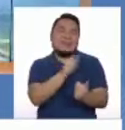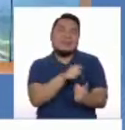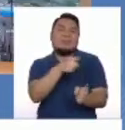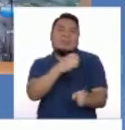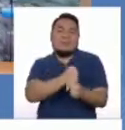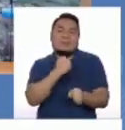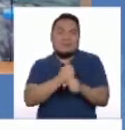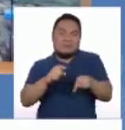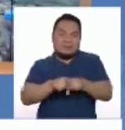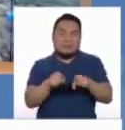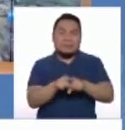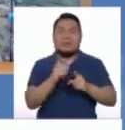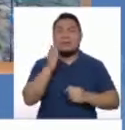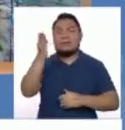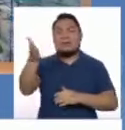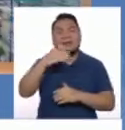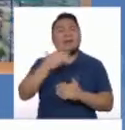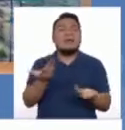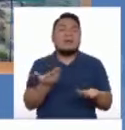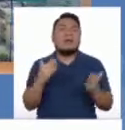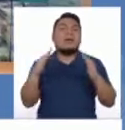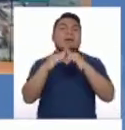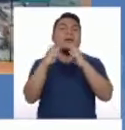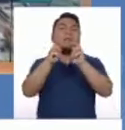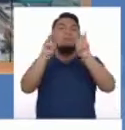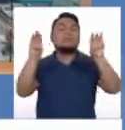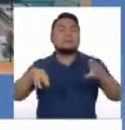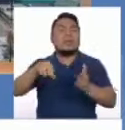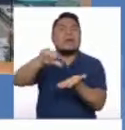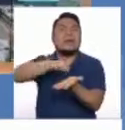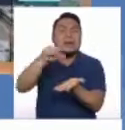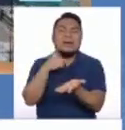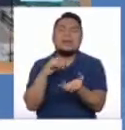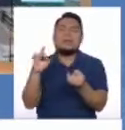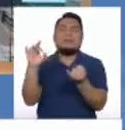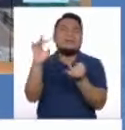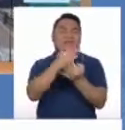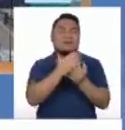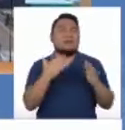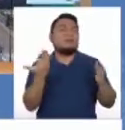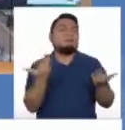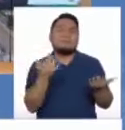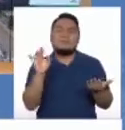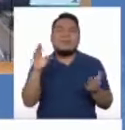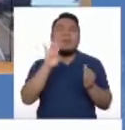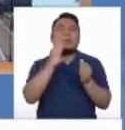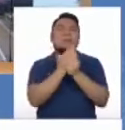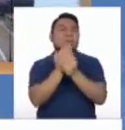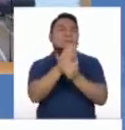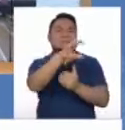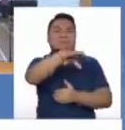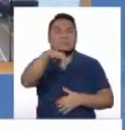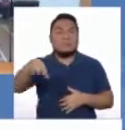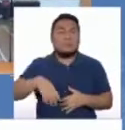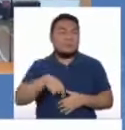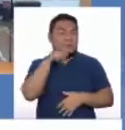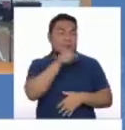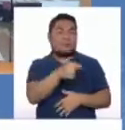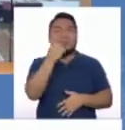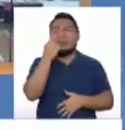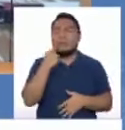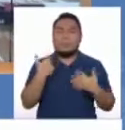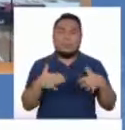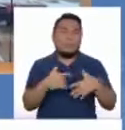Instituto Ribagüero, a la Casa del Museo de Artes y Tradiciones Populares, o en la Casa Ojí, y es un hombre que